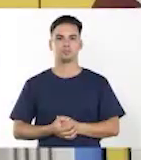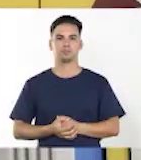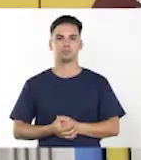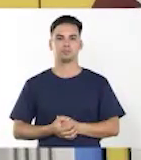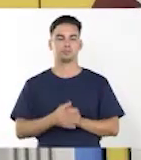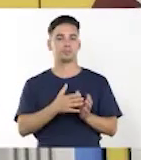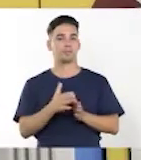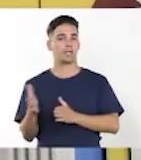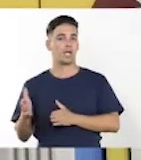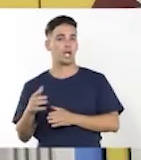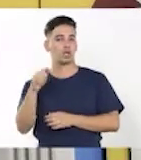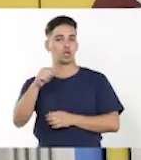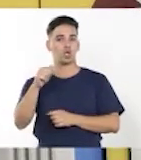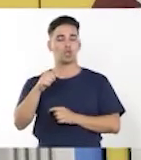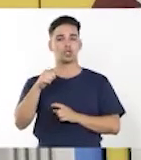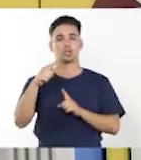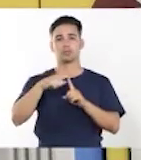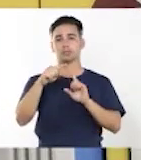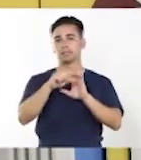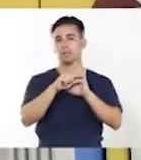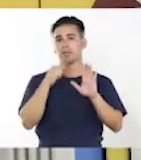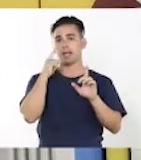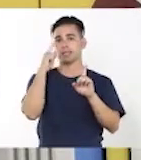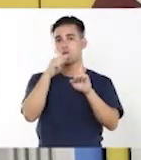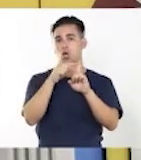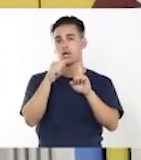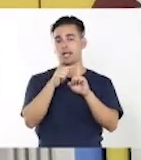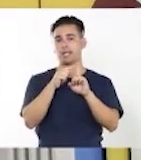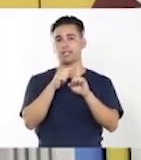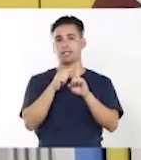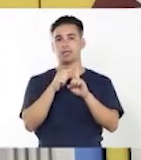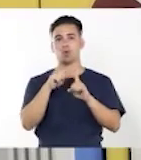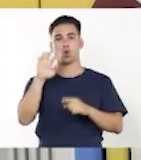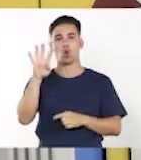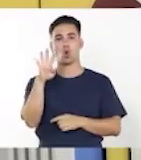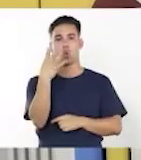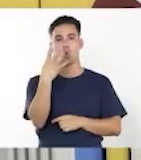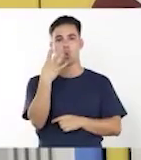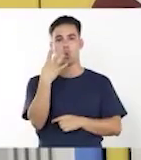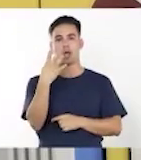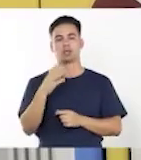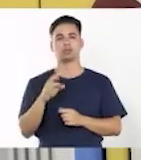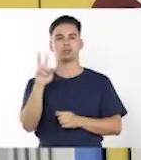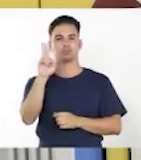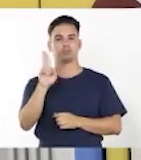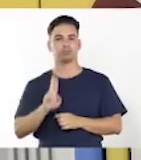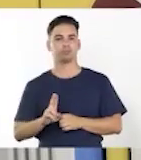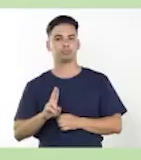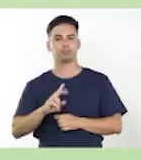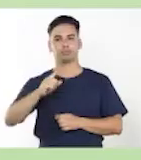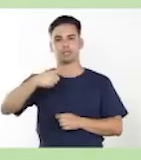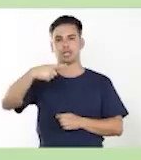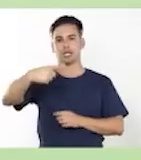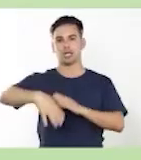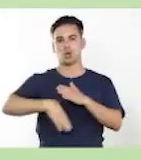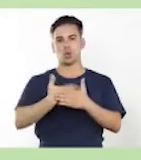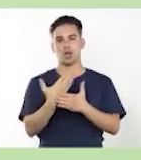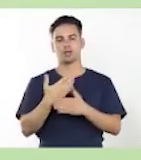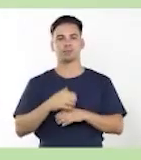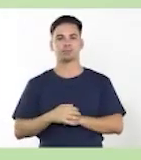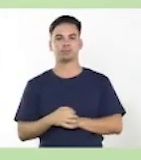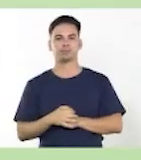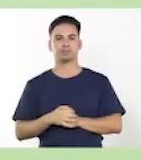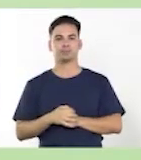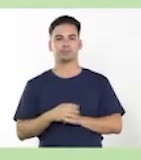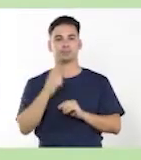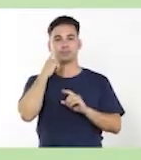Pasamos entonces a la temática y a los objetivos de cuarto FO regular. La temática es la